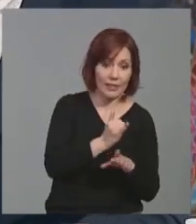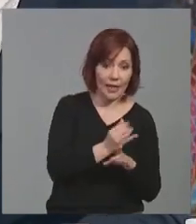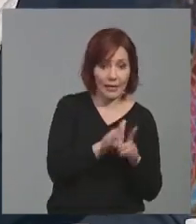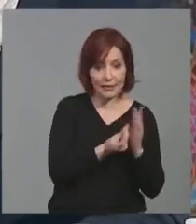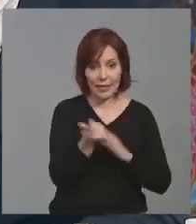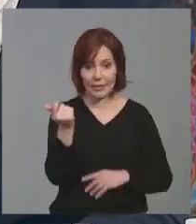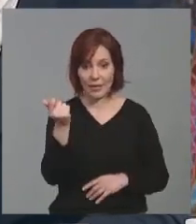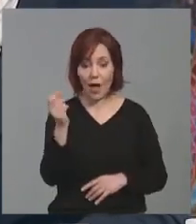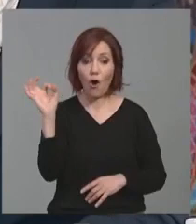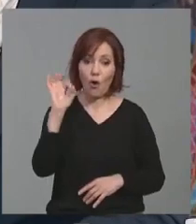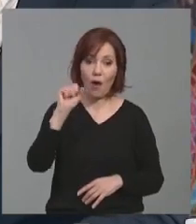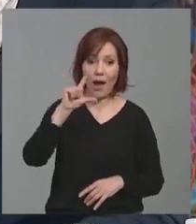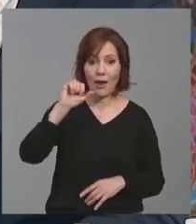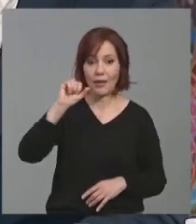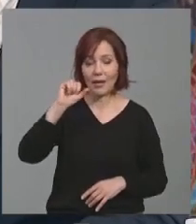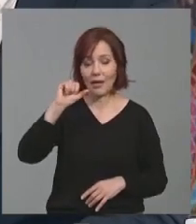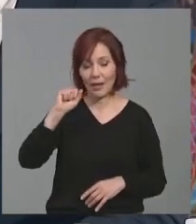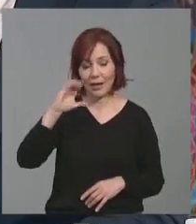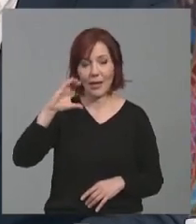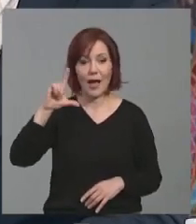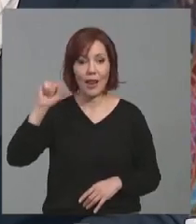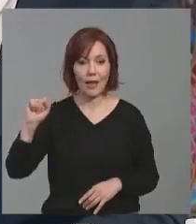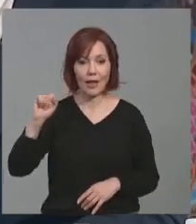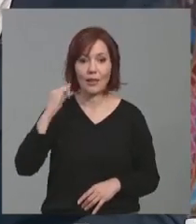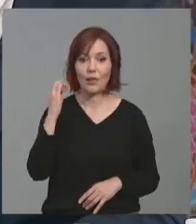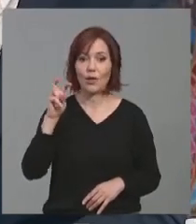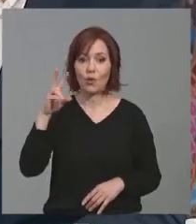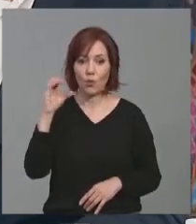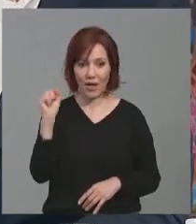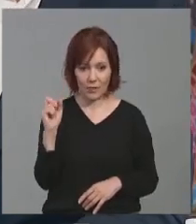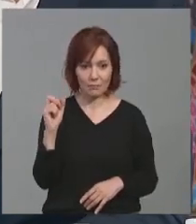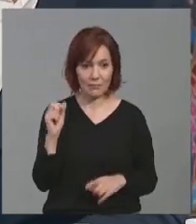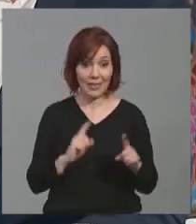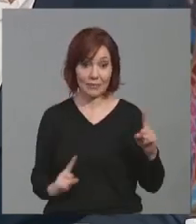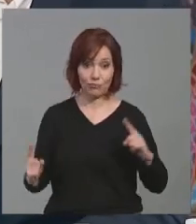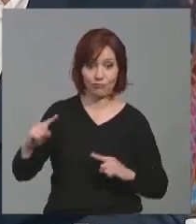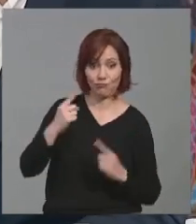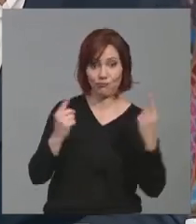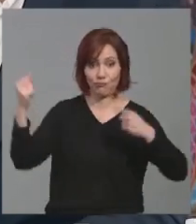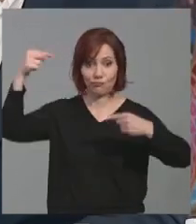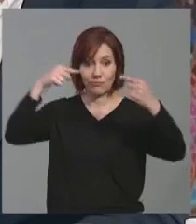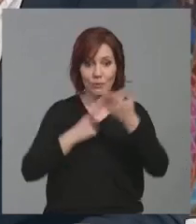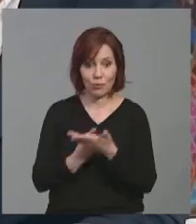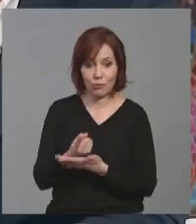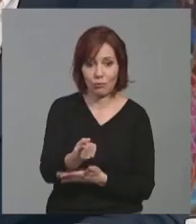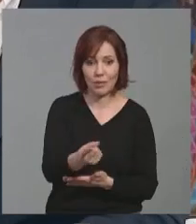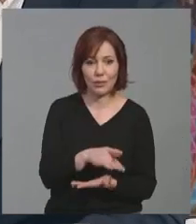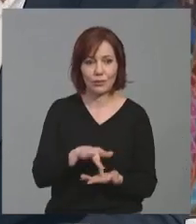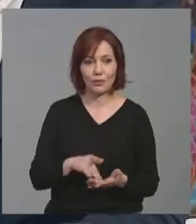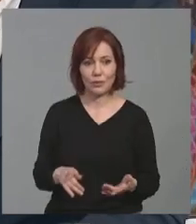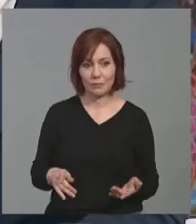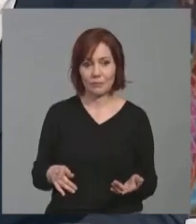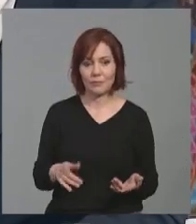depende un poco, ¿no? Son caminos que, lógicamente, se hace camino al andar y son proyectos a medio plazo, que espero que, por ejemplo,